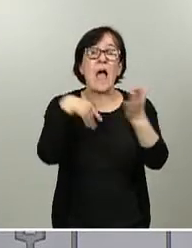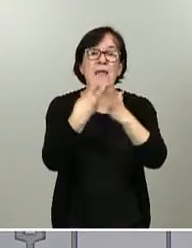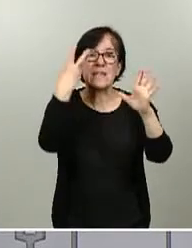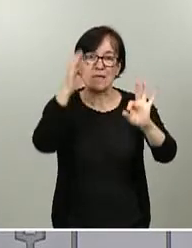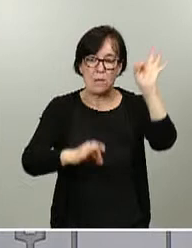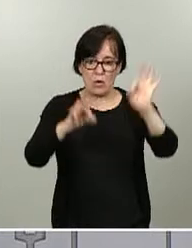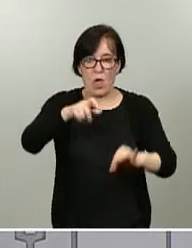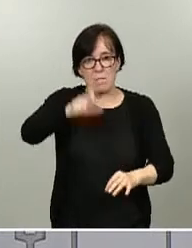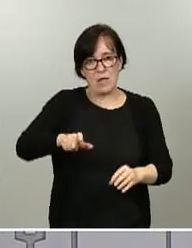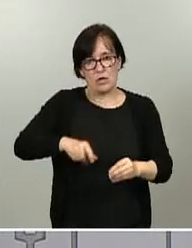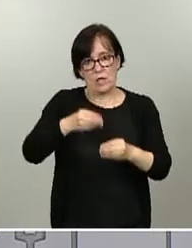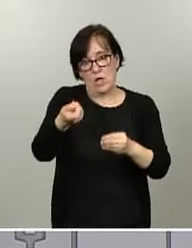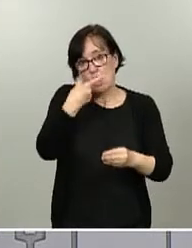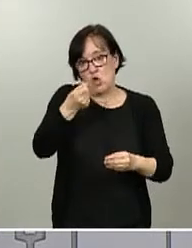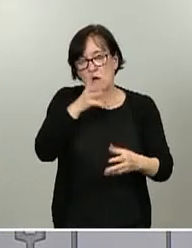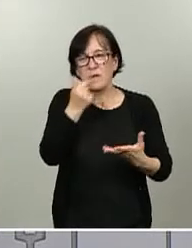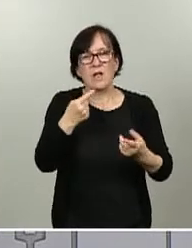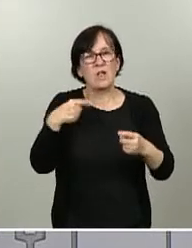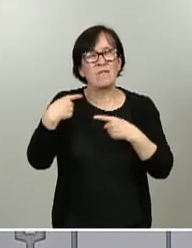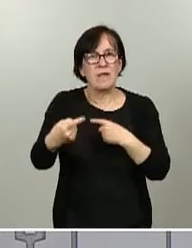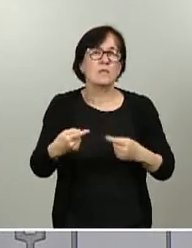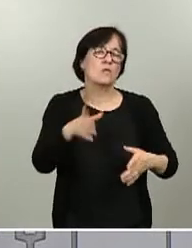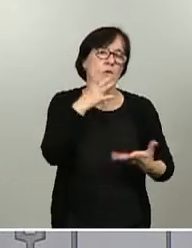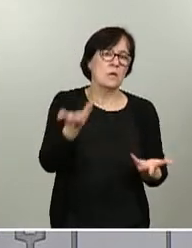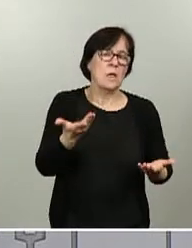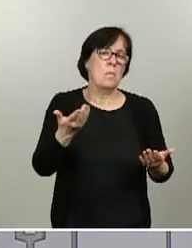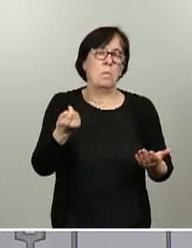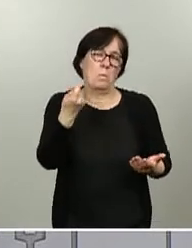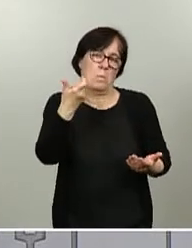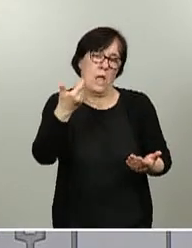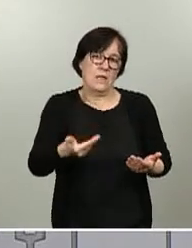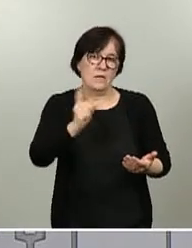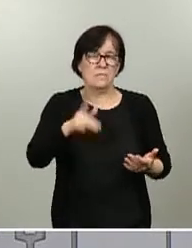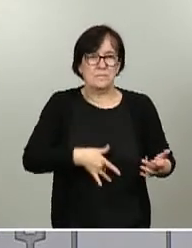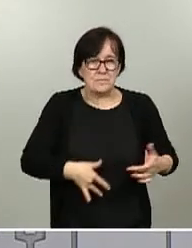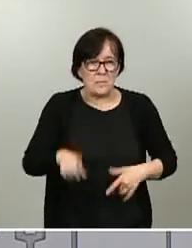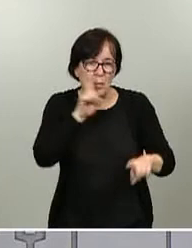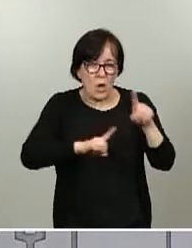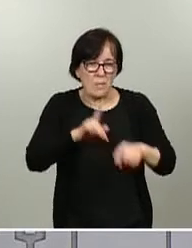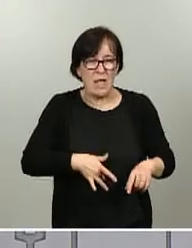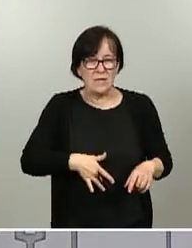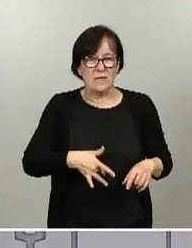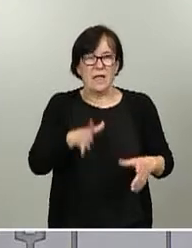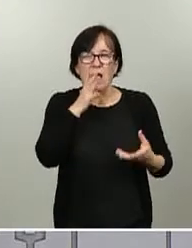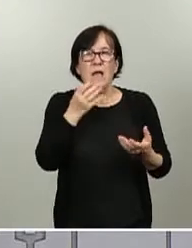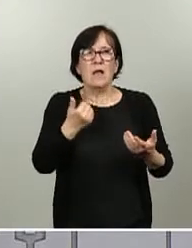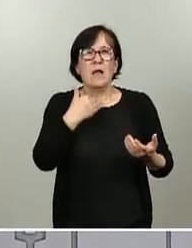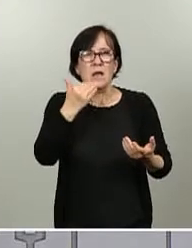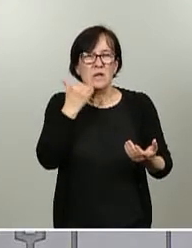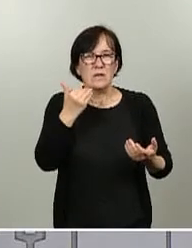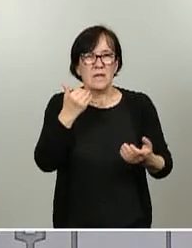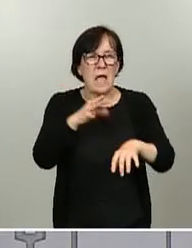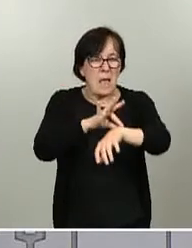Normalmente son efectos secundarios menores, problemas gástricos, irritación gástrica, alguna irritación de piel, algunos